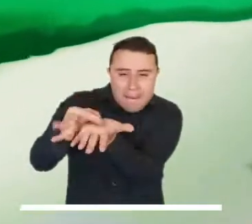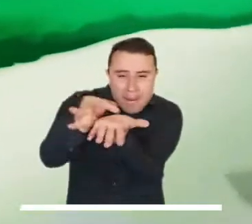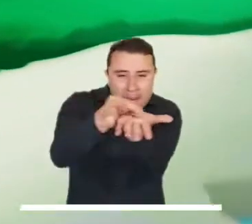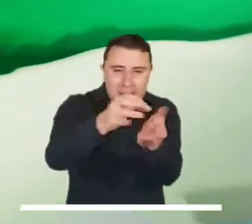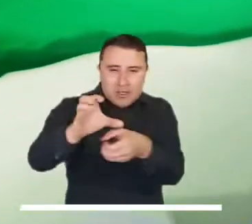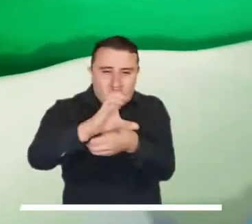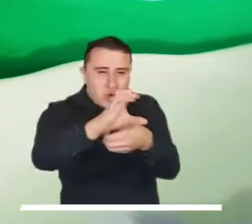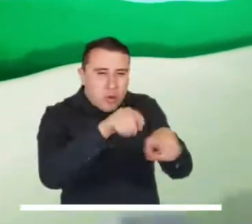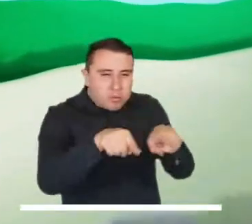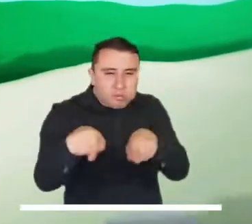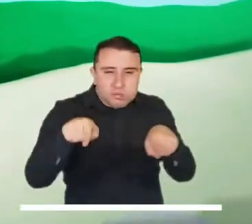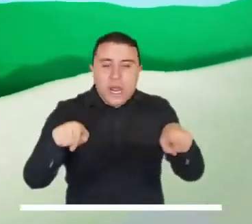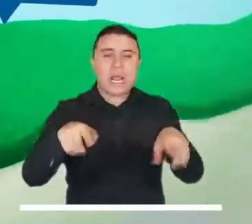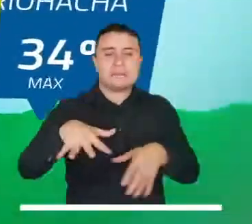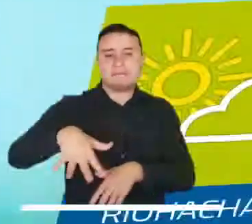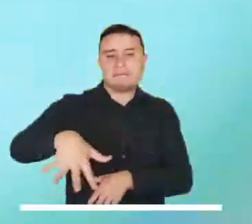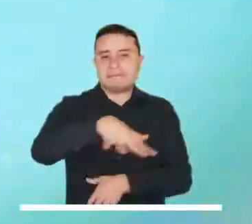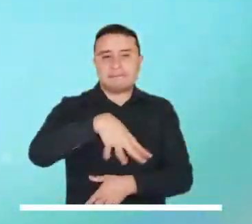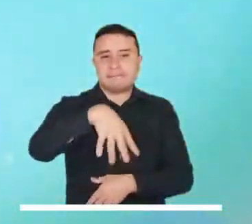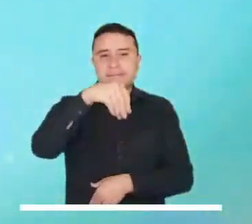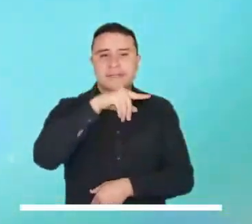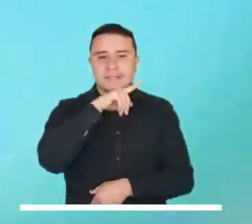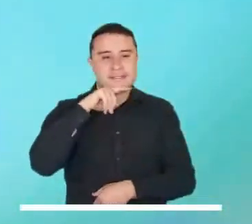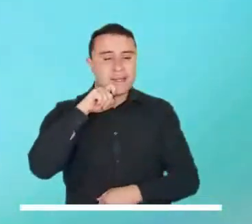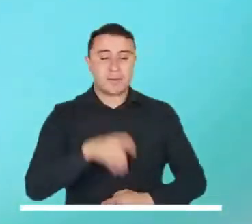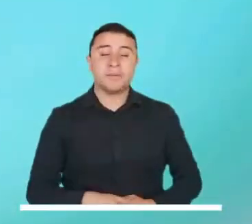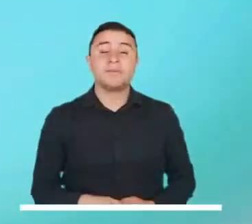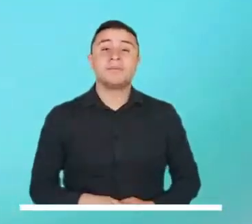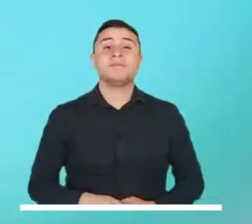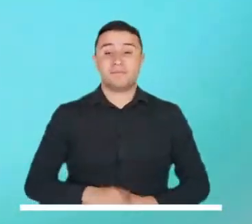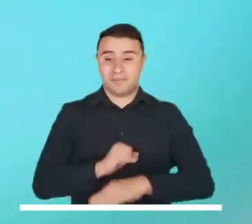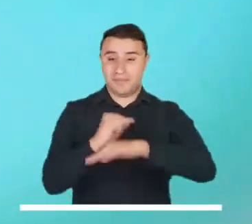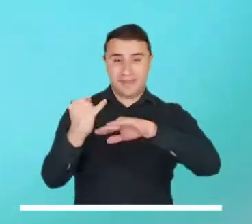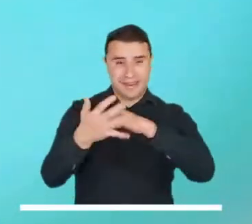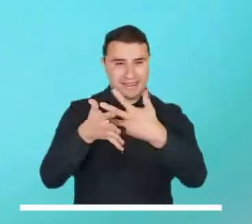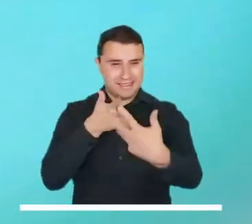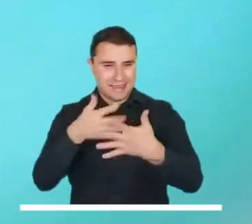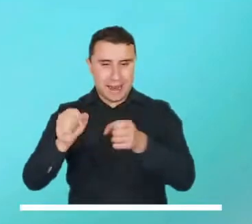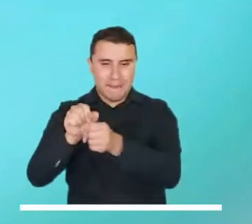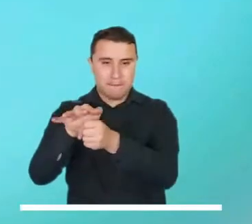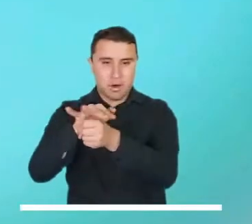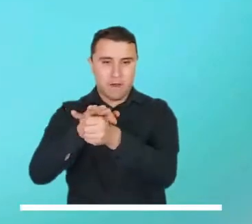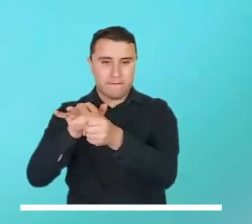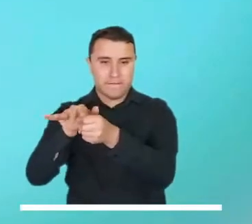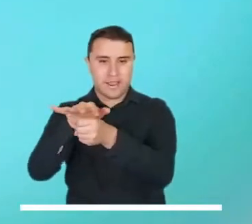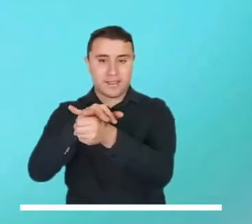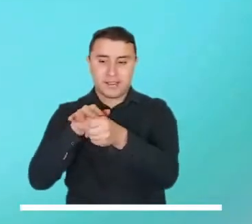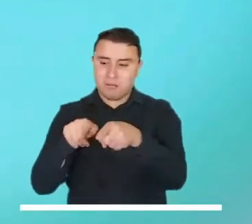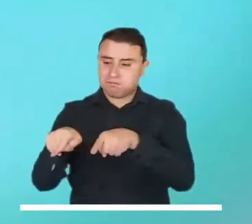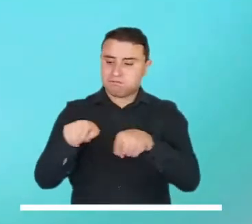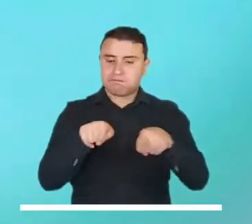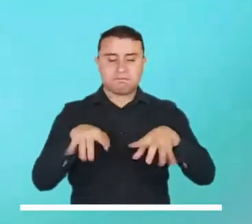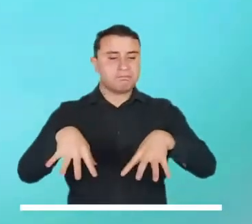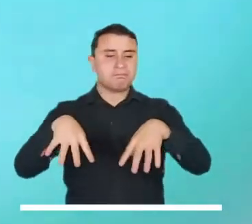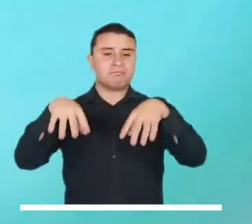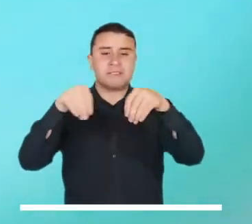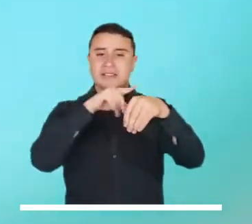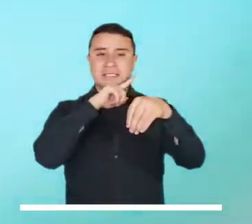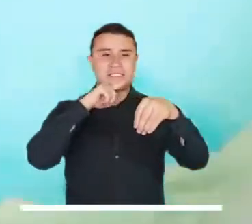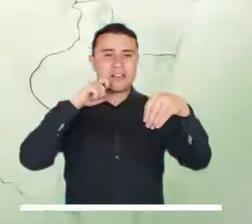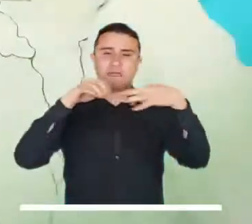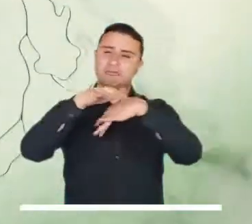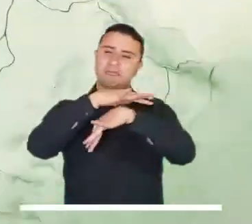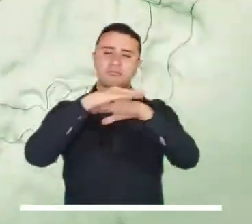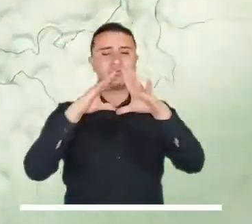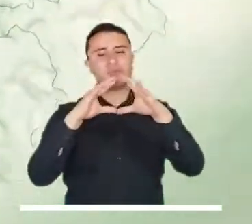mantendrá el tiempo seco. Los pronósticos anuncian una tarde sin lluvias en las islas de San Andrés y Providencia, donde además se filma un